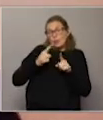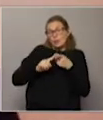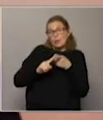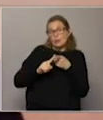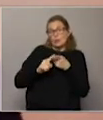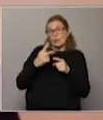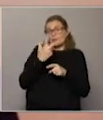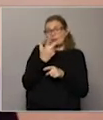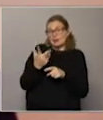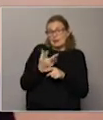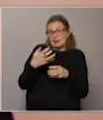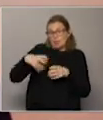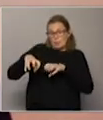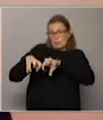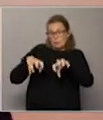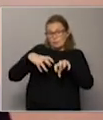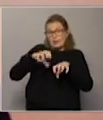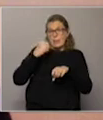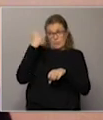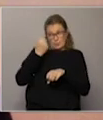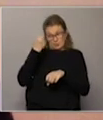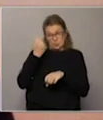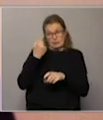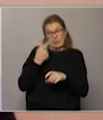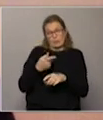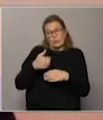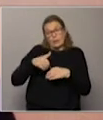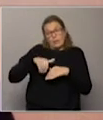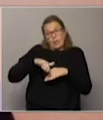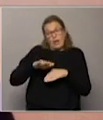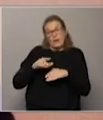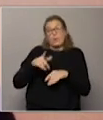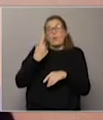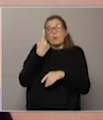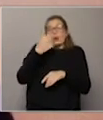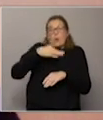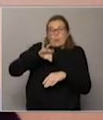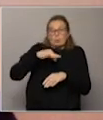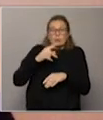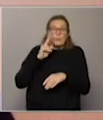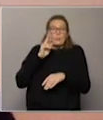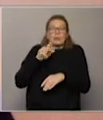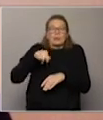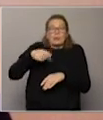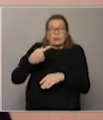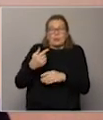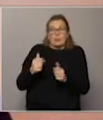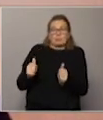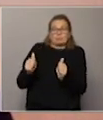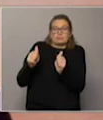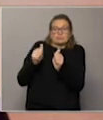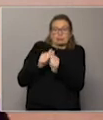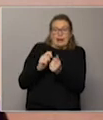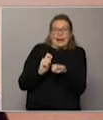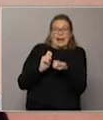tres principales grupos de acreedores, que en realidad es como lo que da la ventana de oportunidad para efectivamente lograr un grado de adhesión al